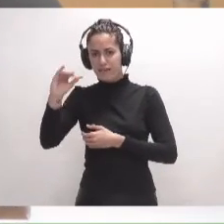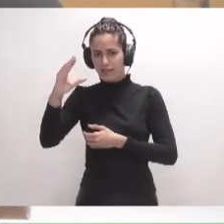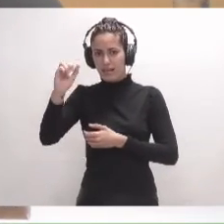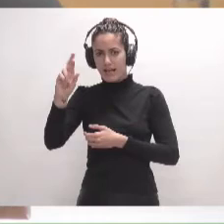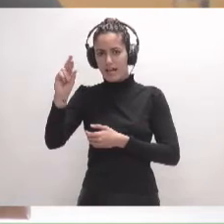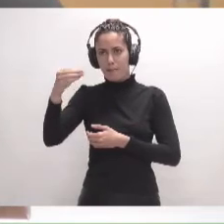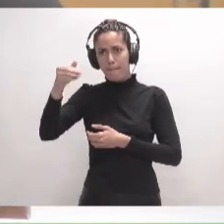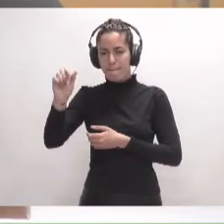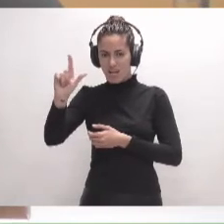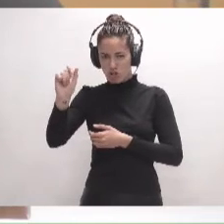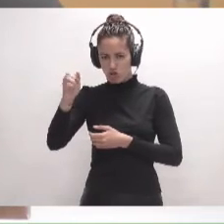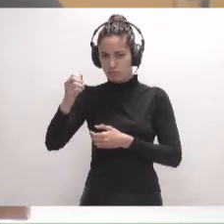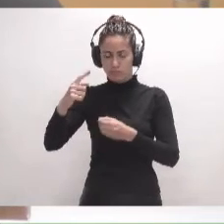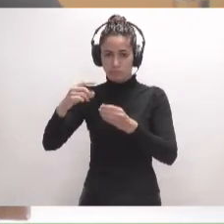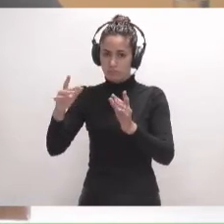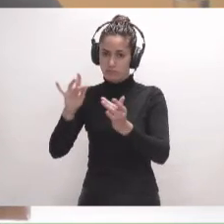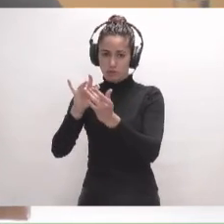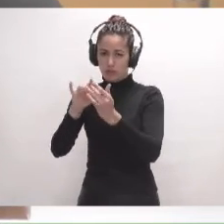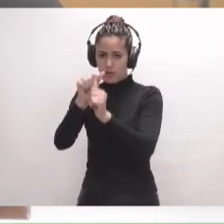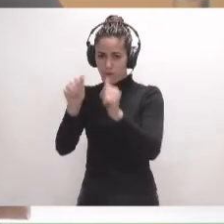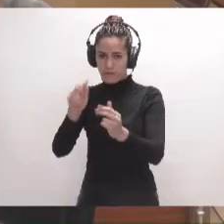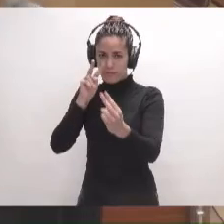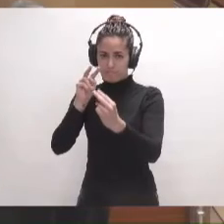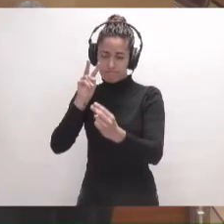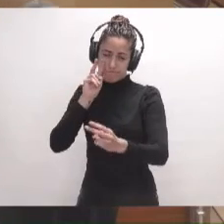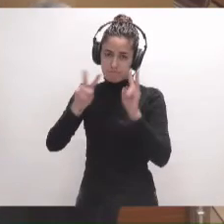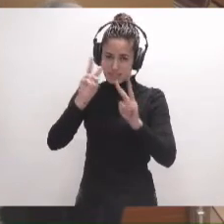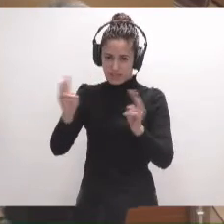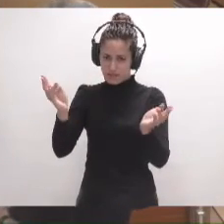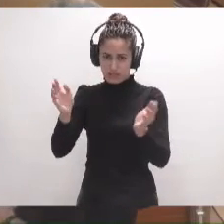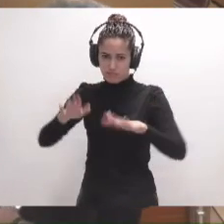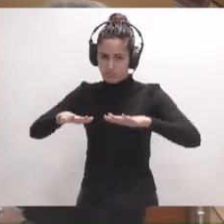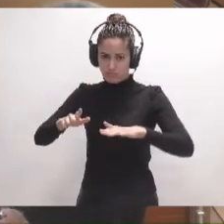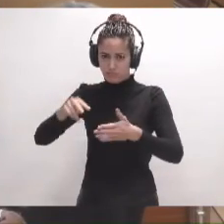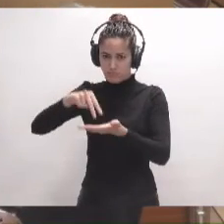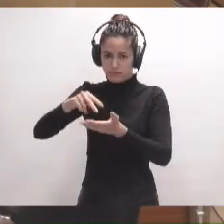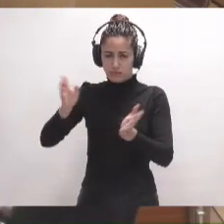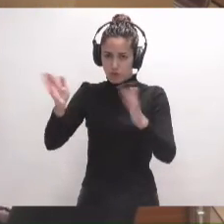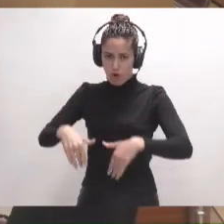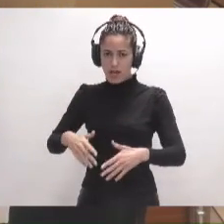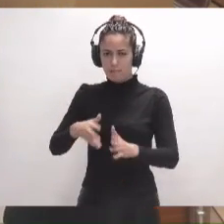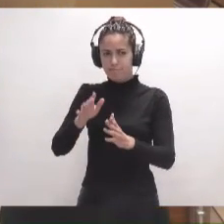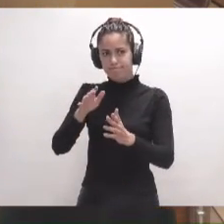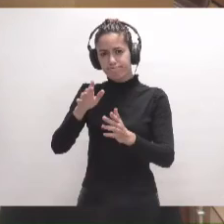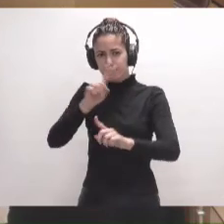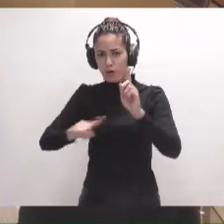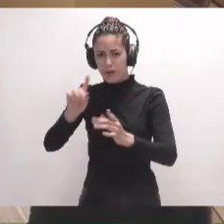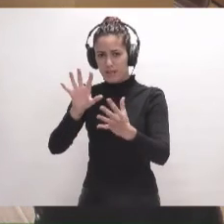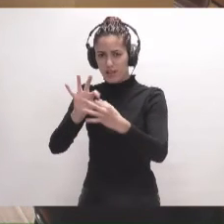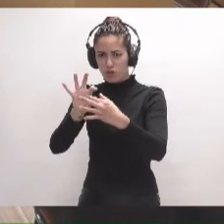conectado de forma visible. Hay algún problema de conexión